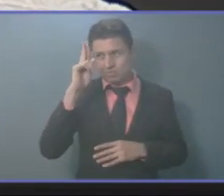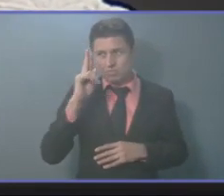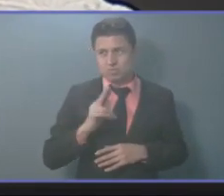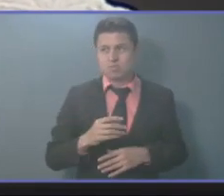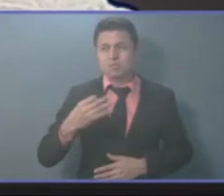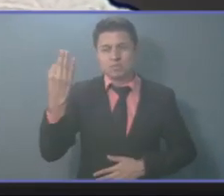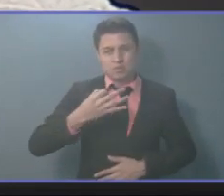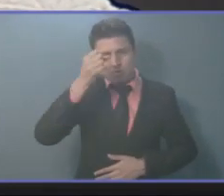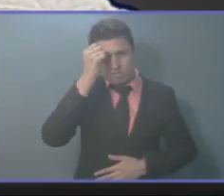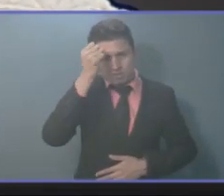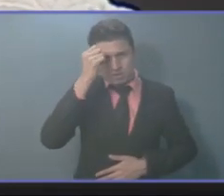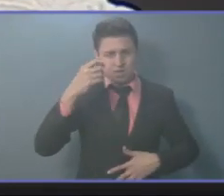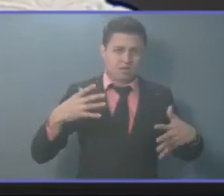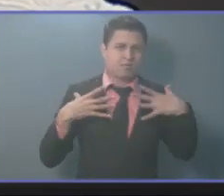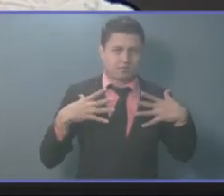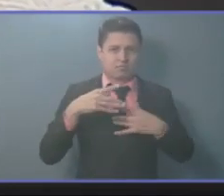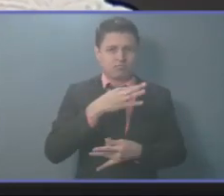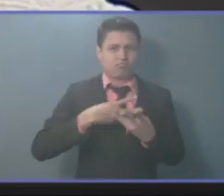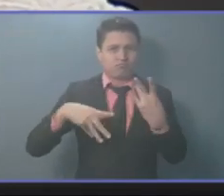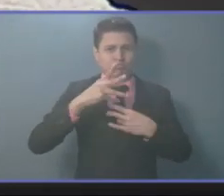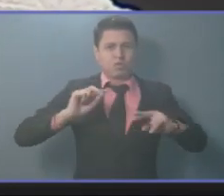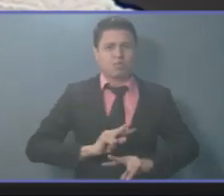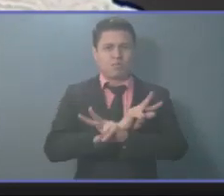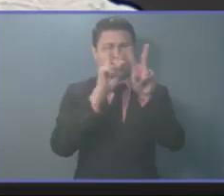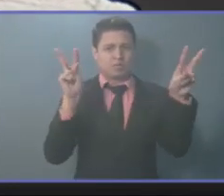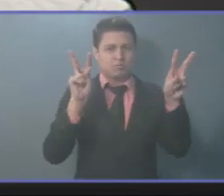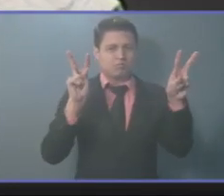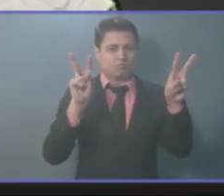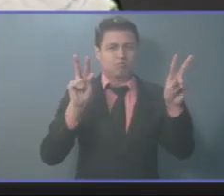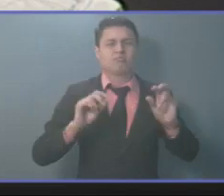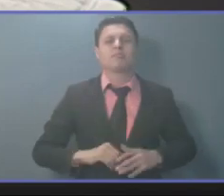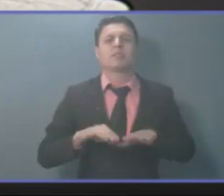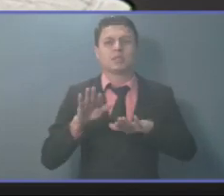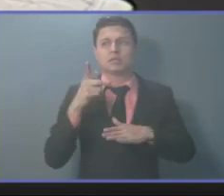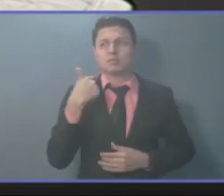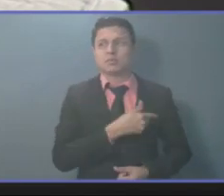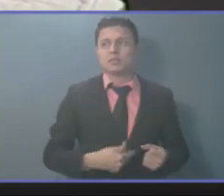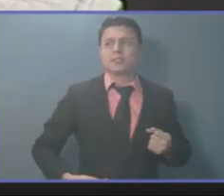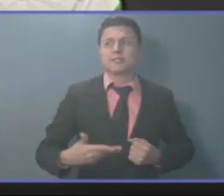Aprendamos a vivir en paz y sin odio. Gracias.